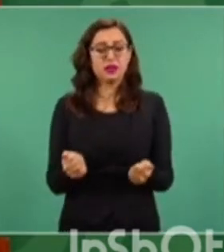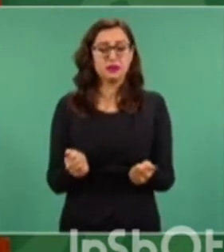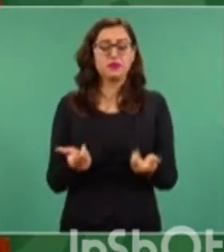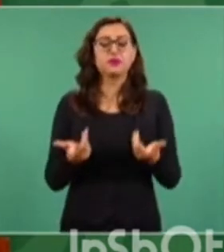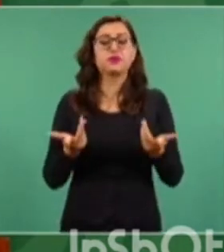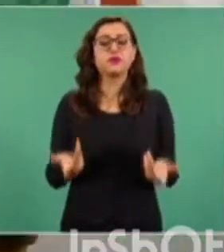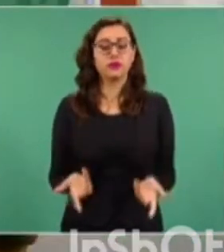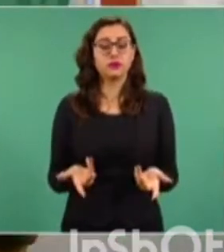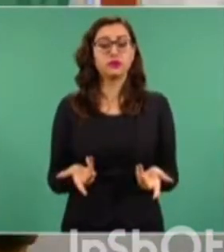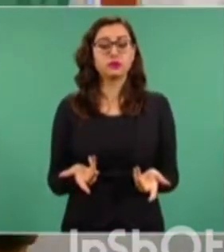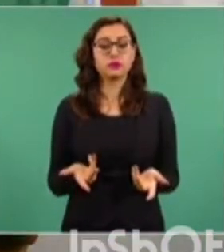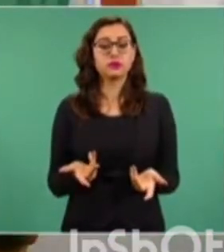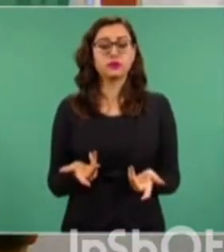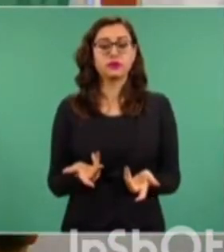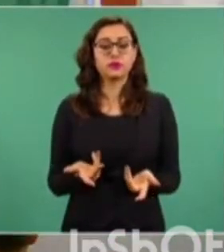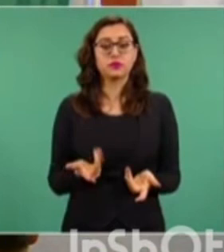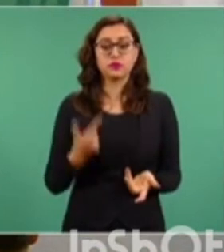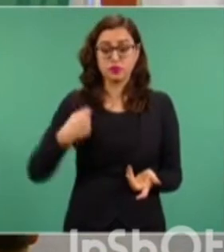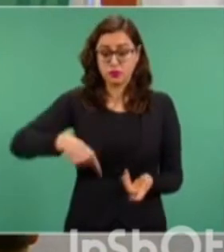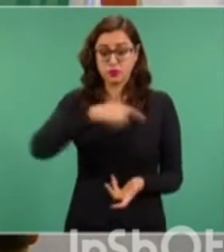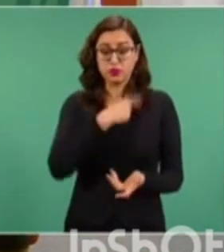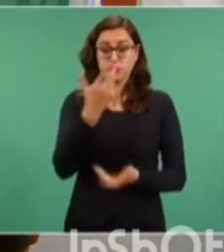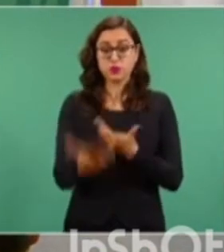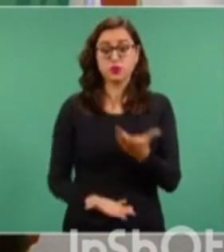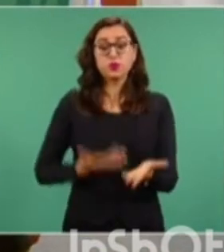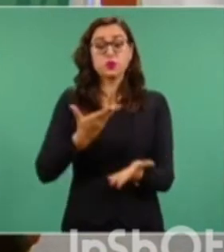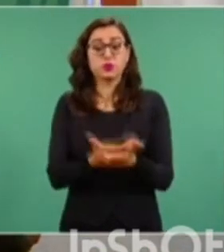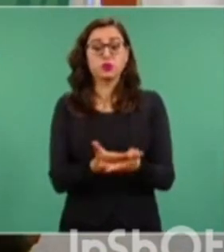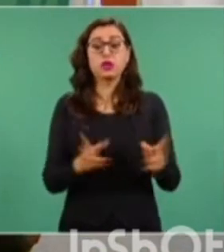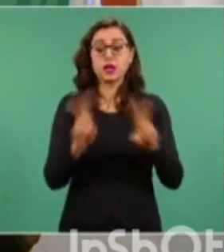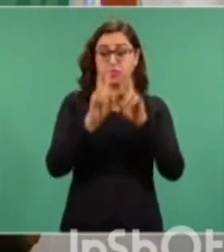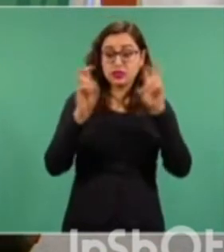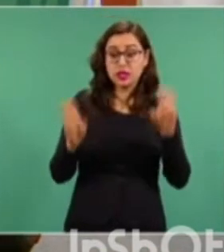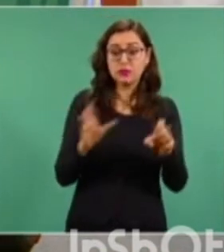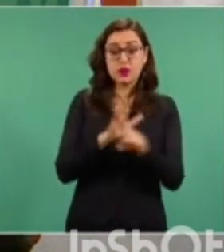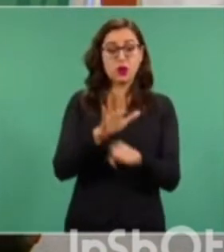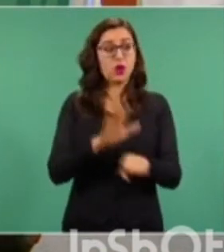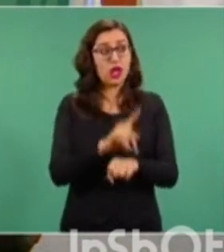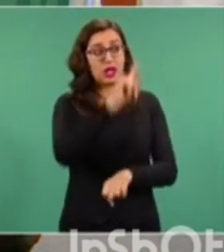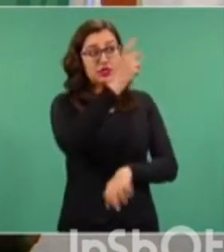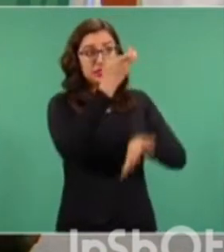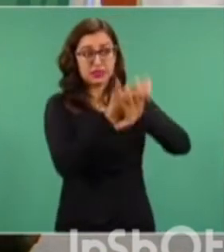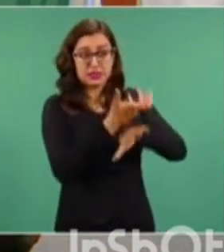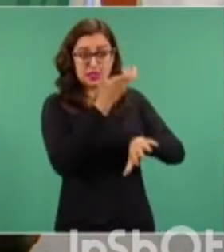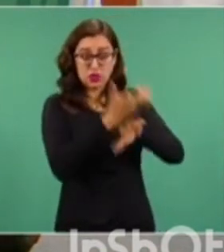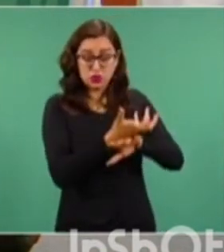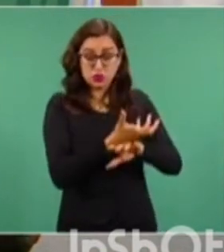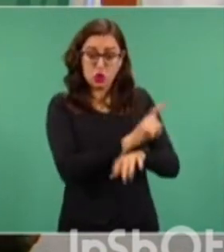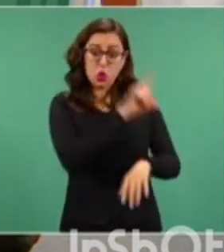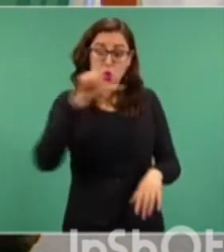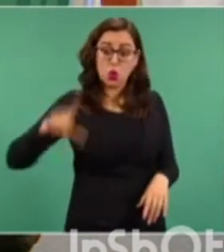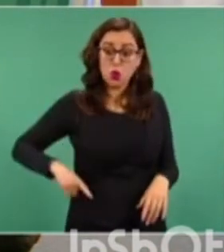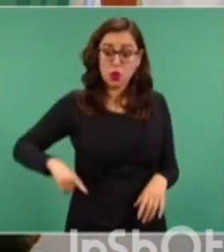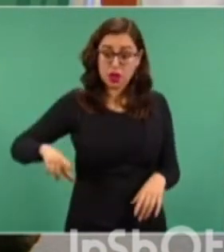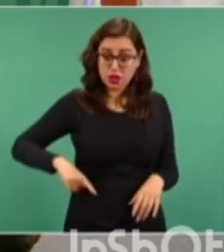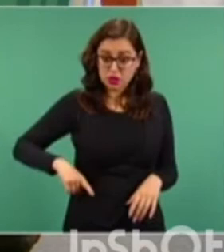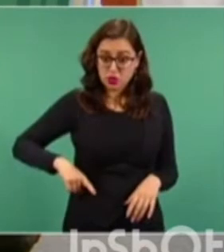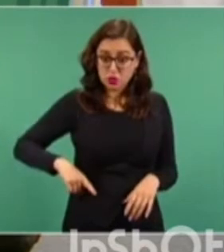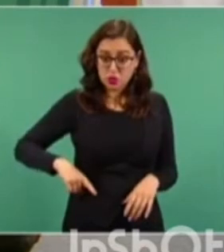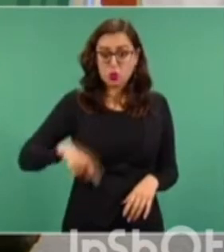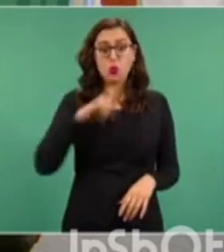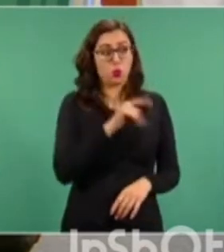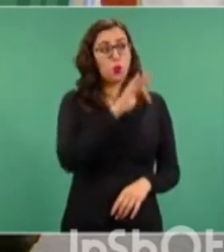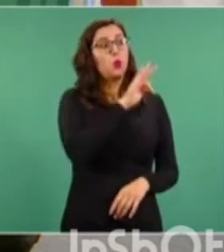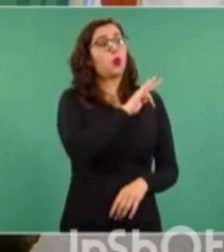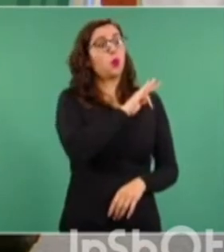esencia lo que planteamos es que el gobierno de los Estados Unidos aumente y den